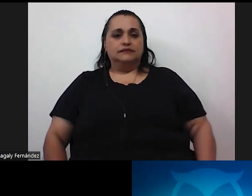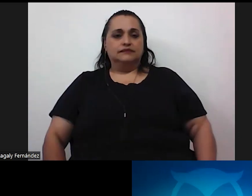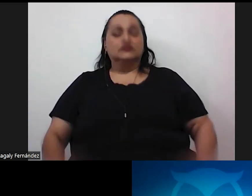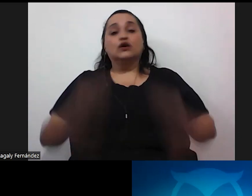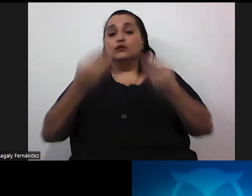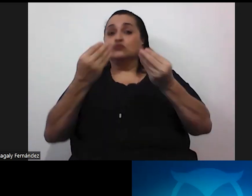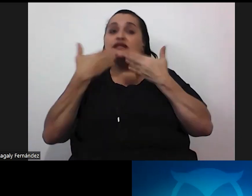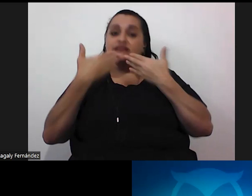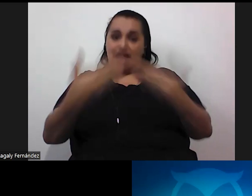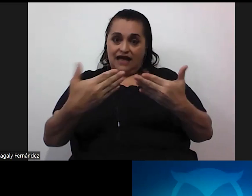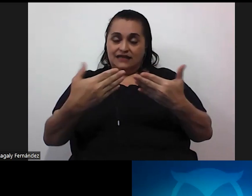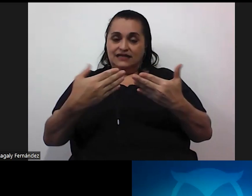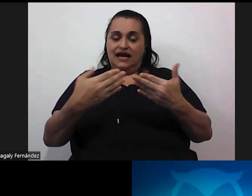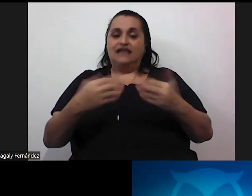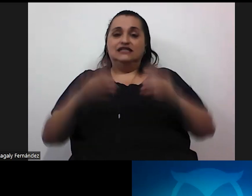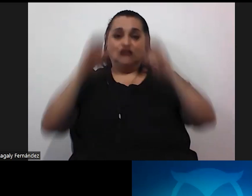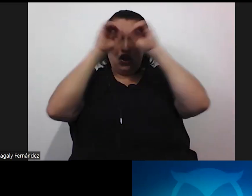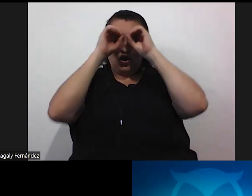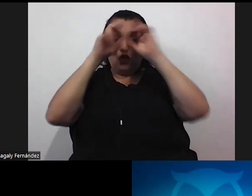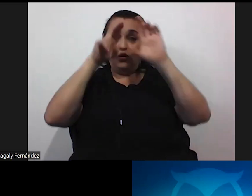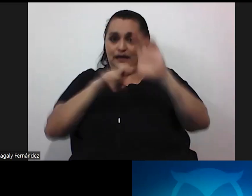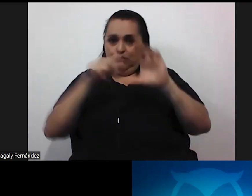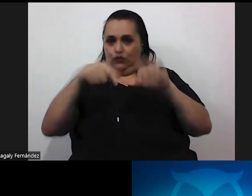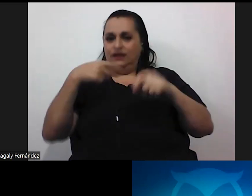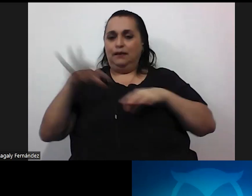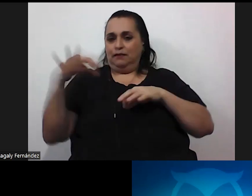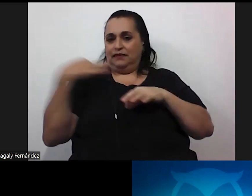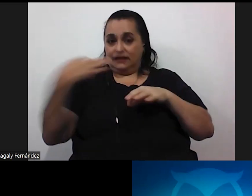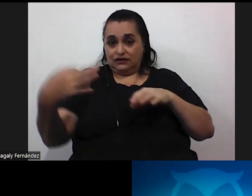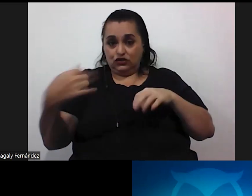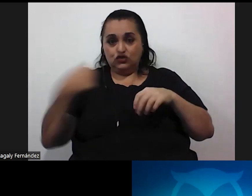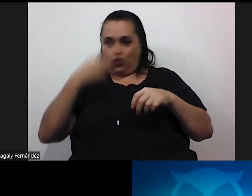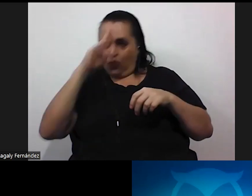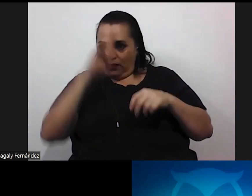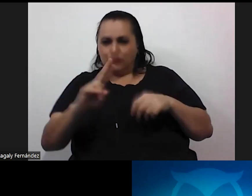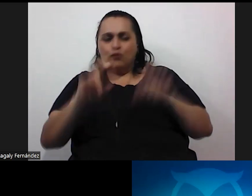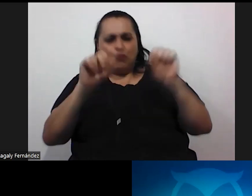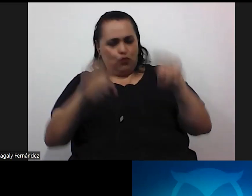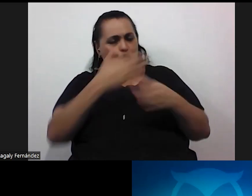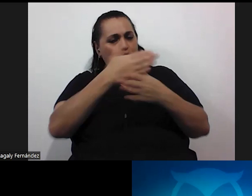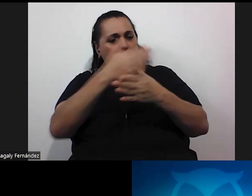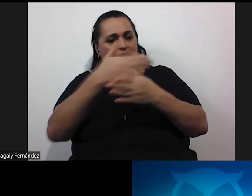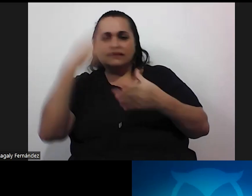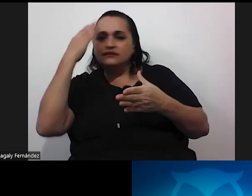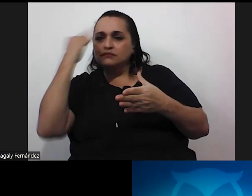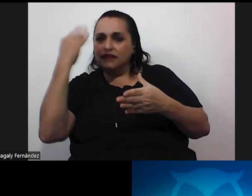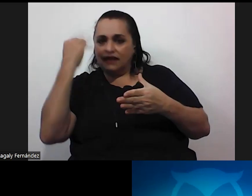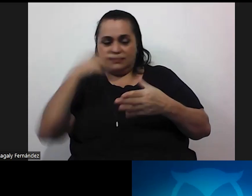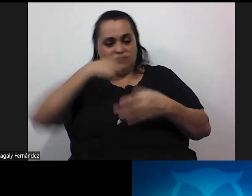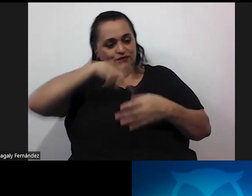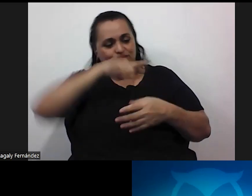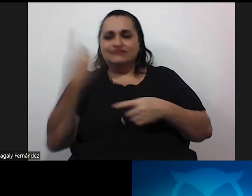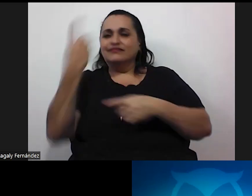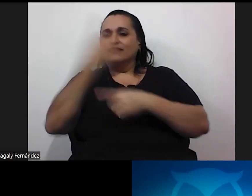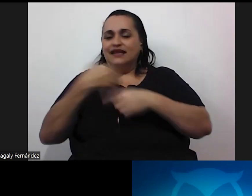gracias a Colipro por esta invitación yo humildemente traté de compartir un poquito de la experiencia que nos toca día a día